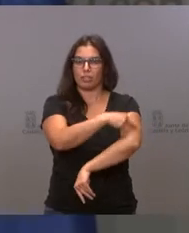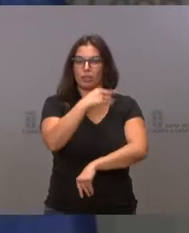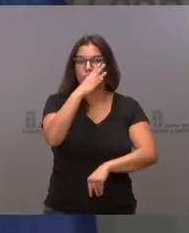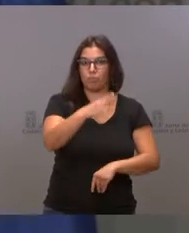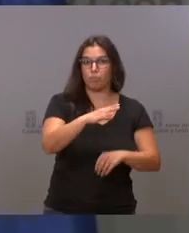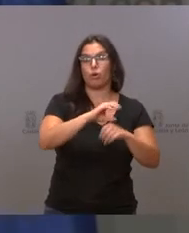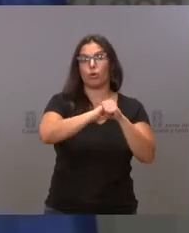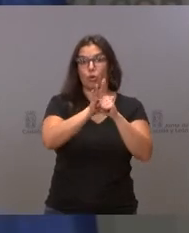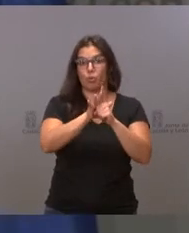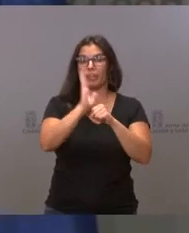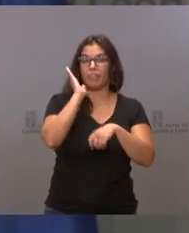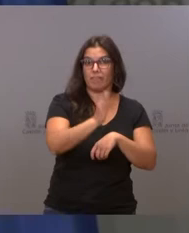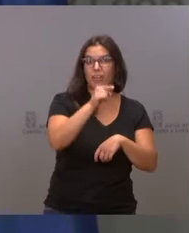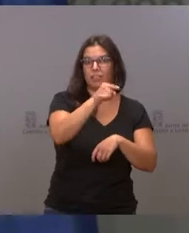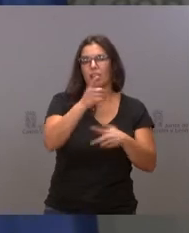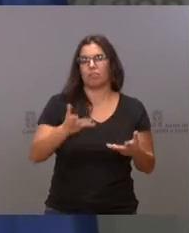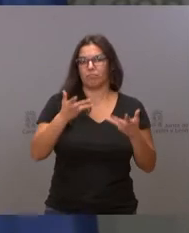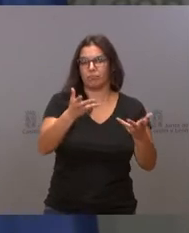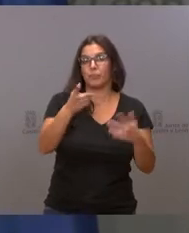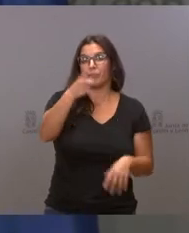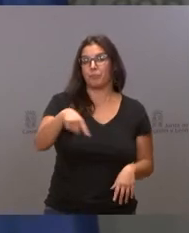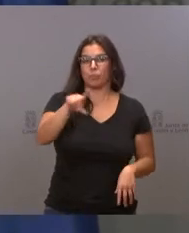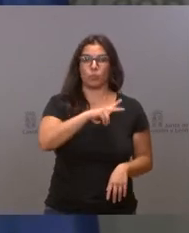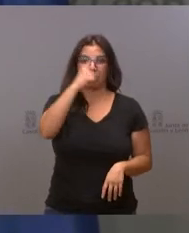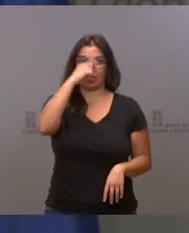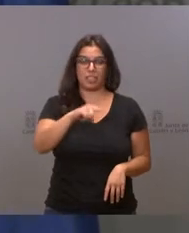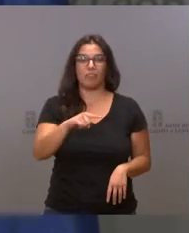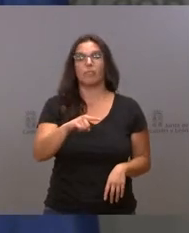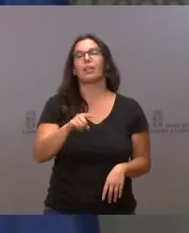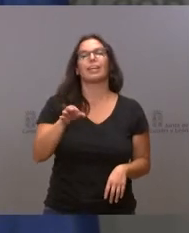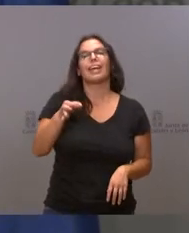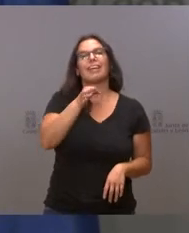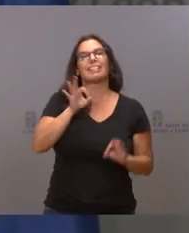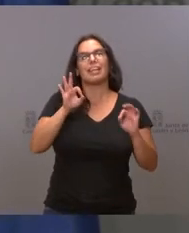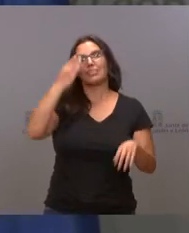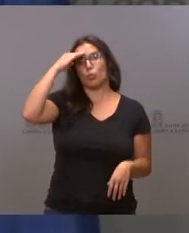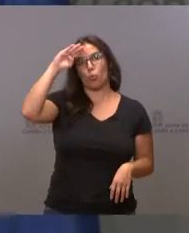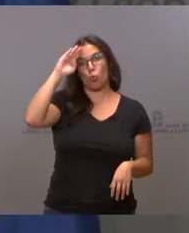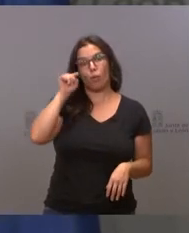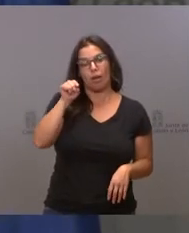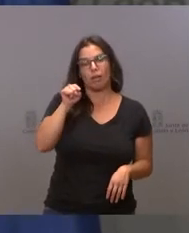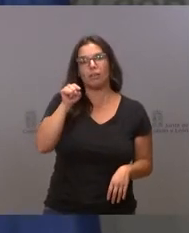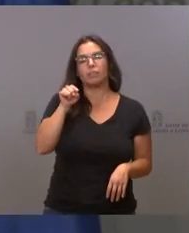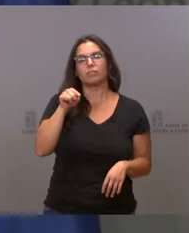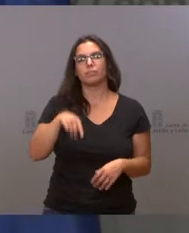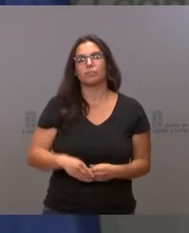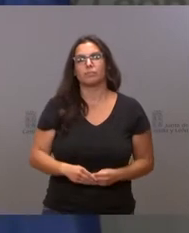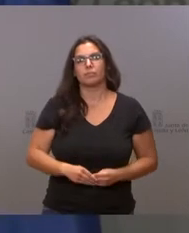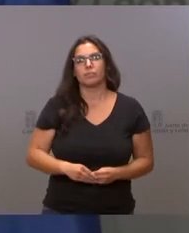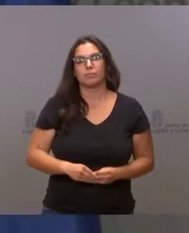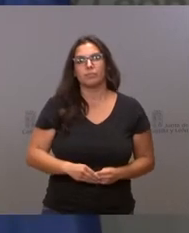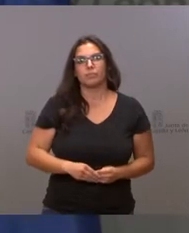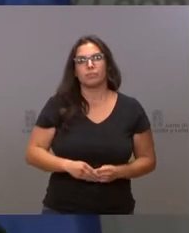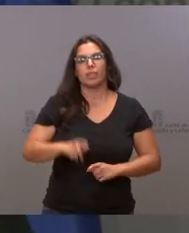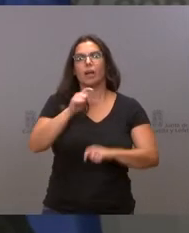crisis del COVID-19. Como todos ustedes saben, en la isla de Cuba tenemos las siguientes